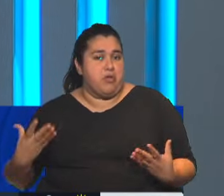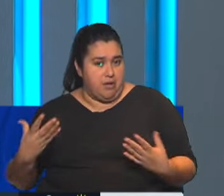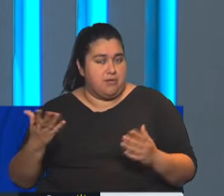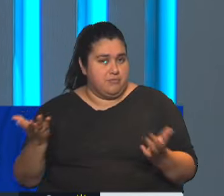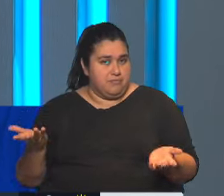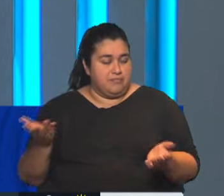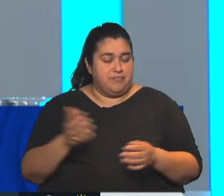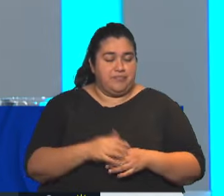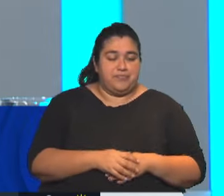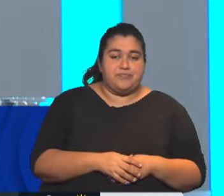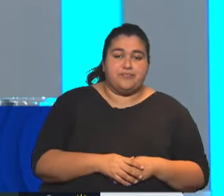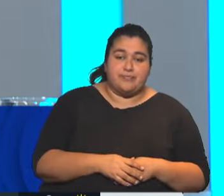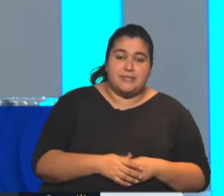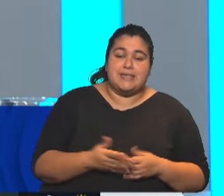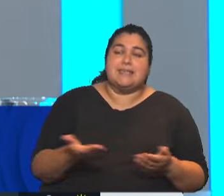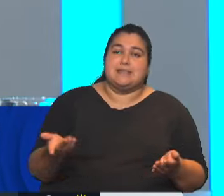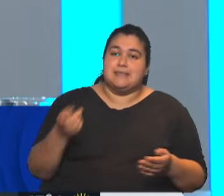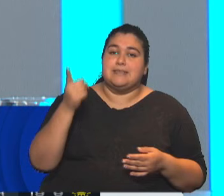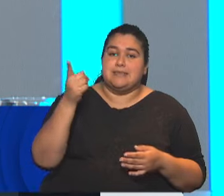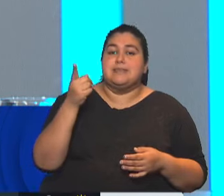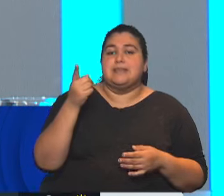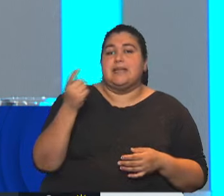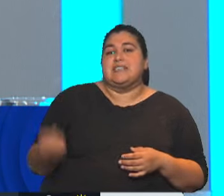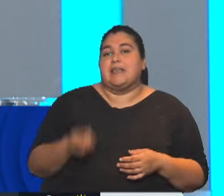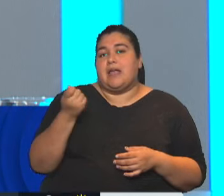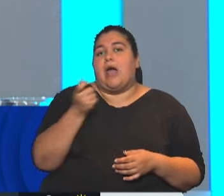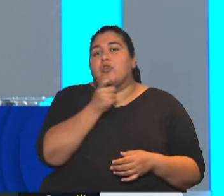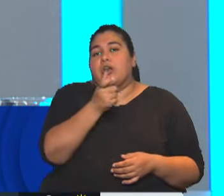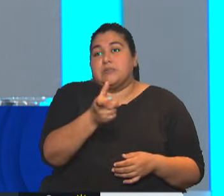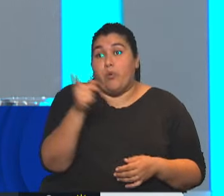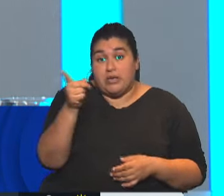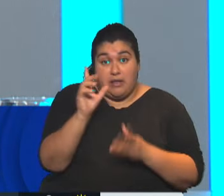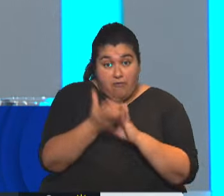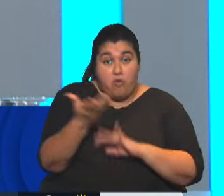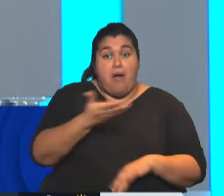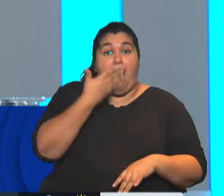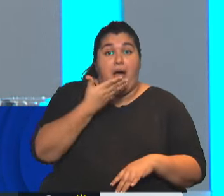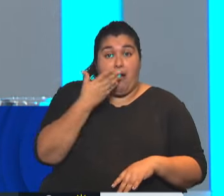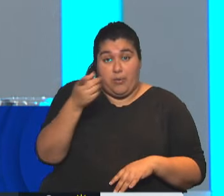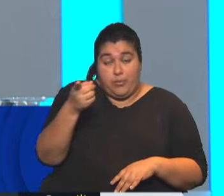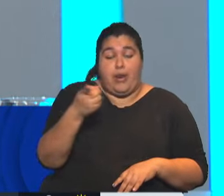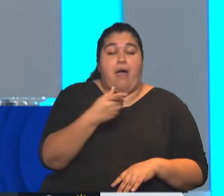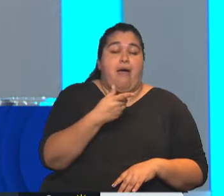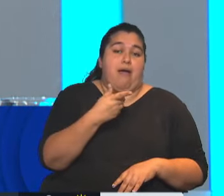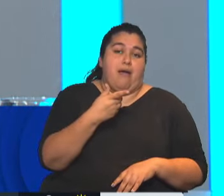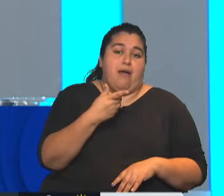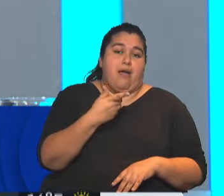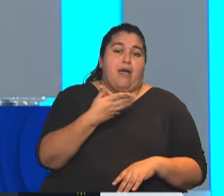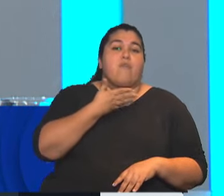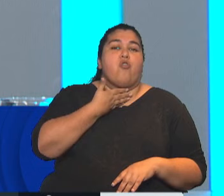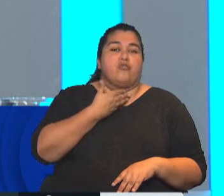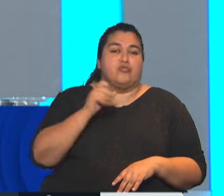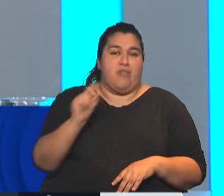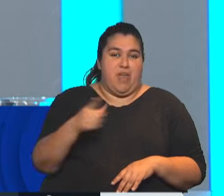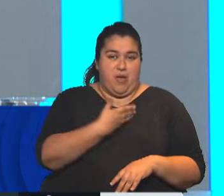ideológicamente, ¿no? Sí, la respuesta de los sindicatos ante este tipo de caracterización es que sí, efectivamente